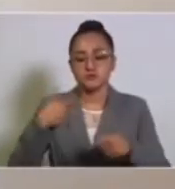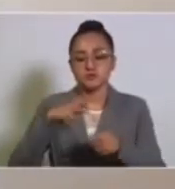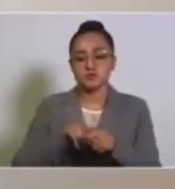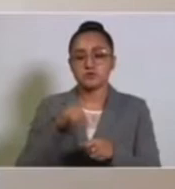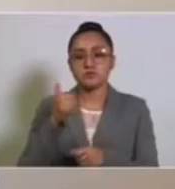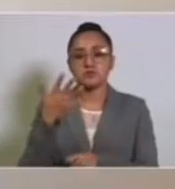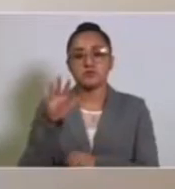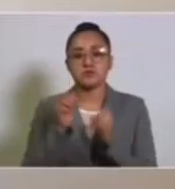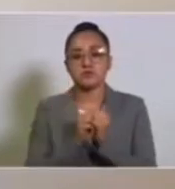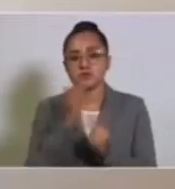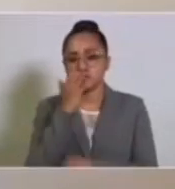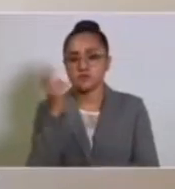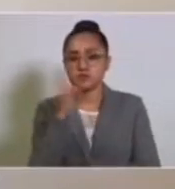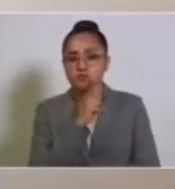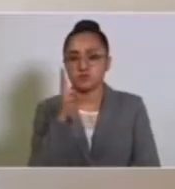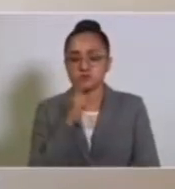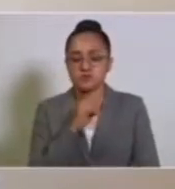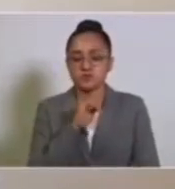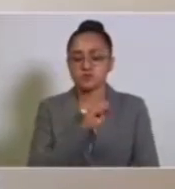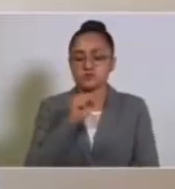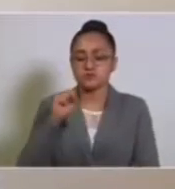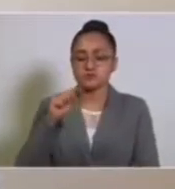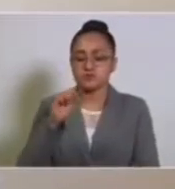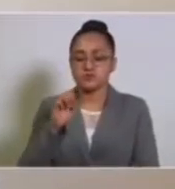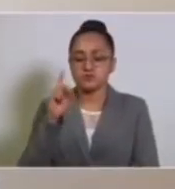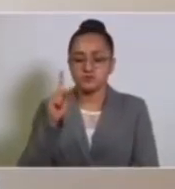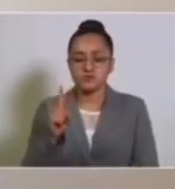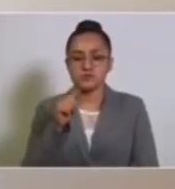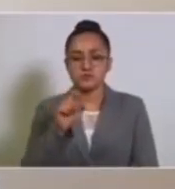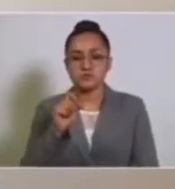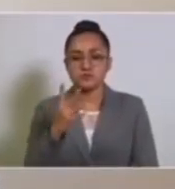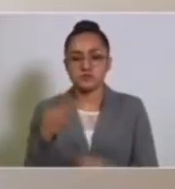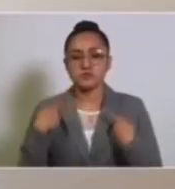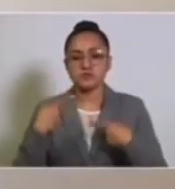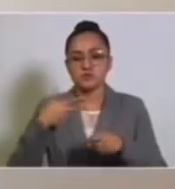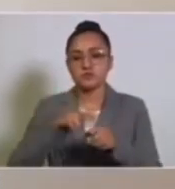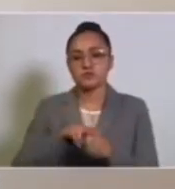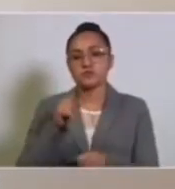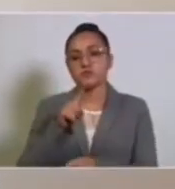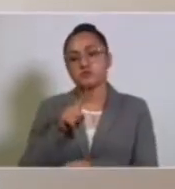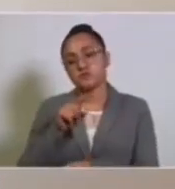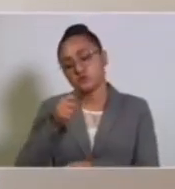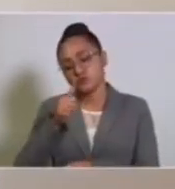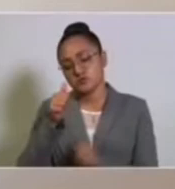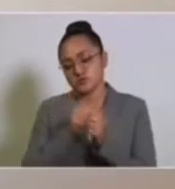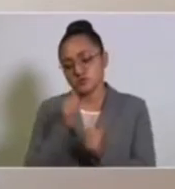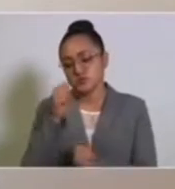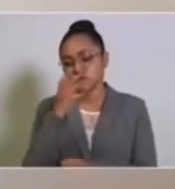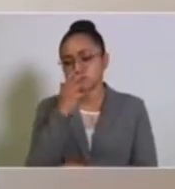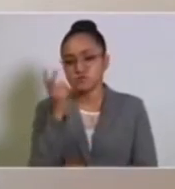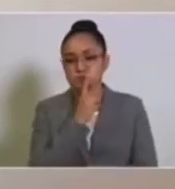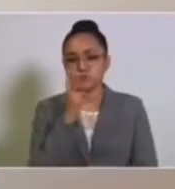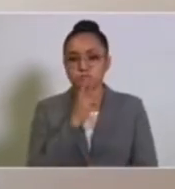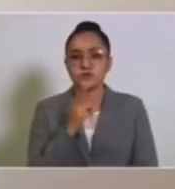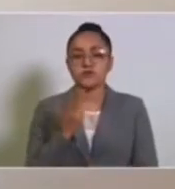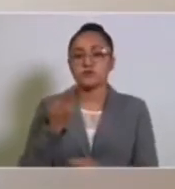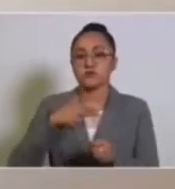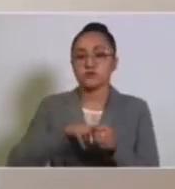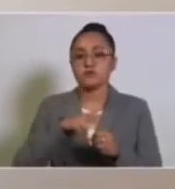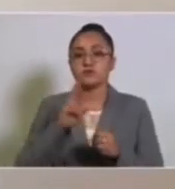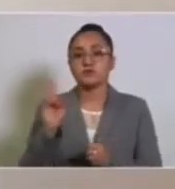10 con ventilación asistida. ISTE, 124 pacientes, 11 con ventilación asistida. Hospital